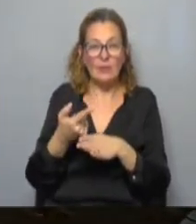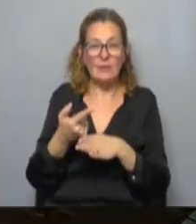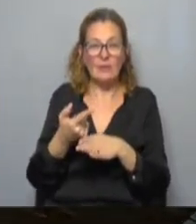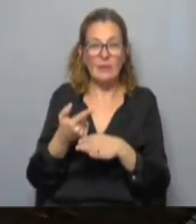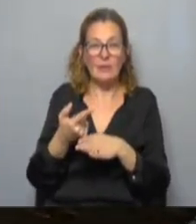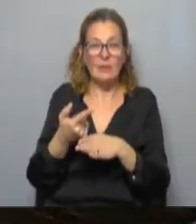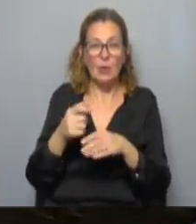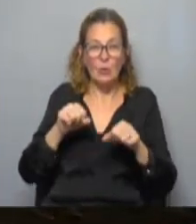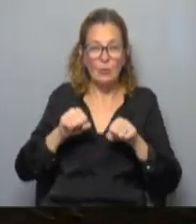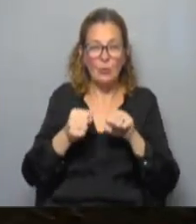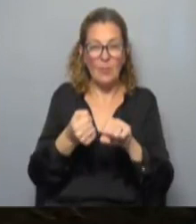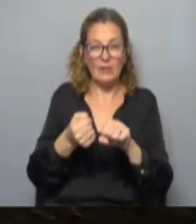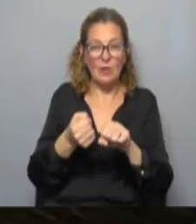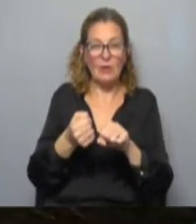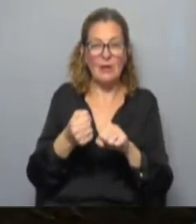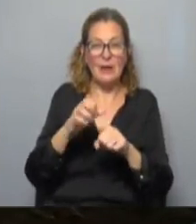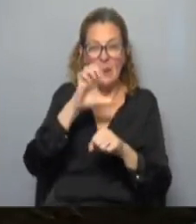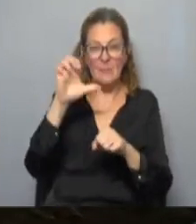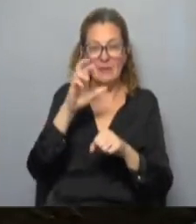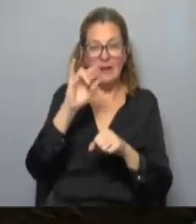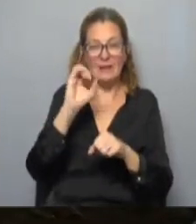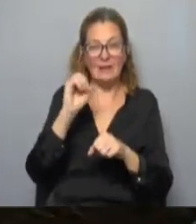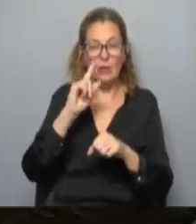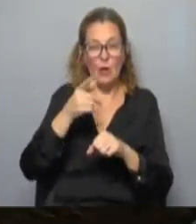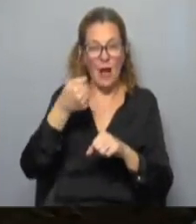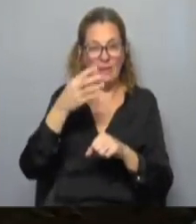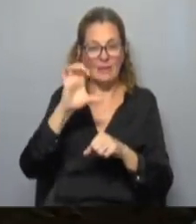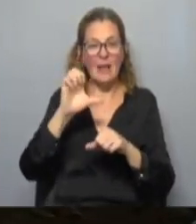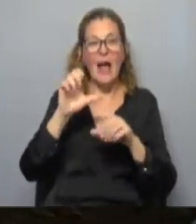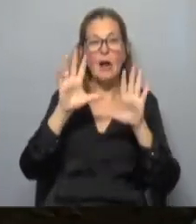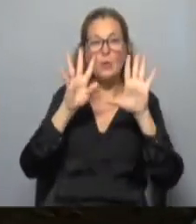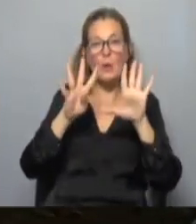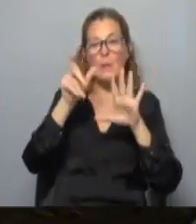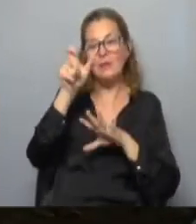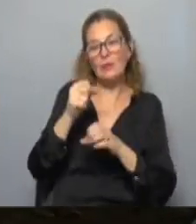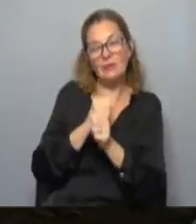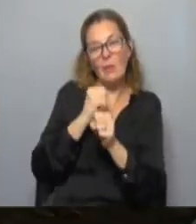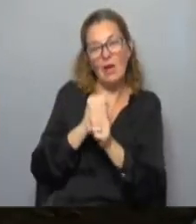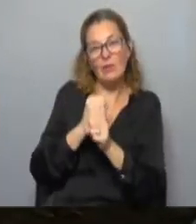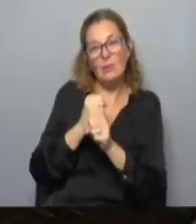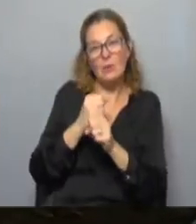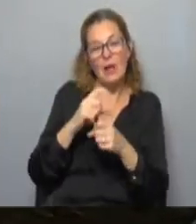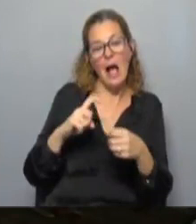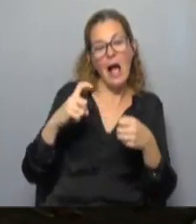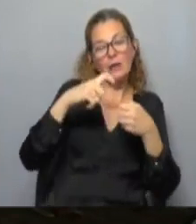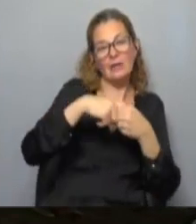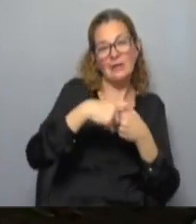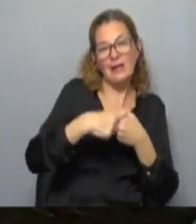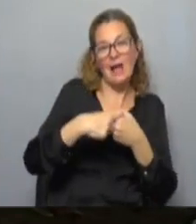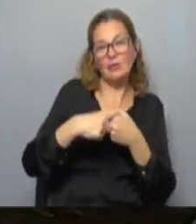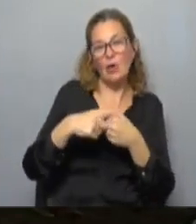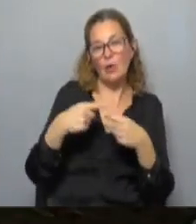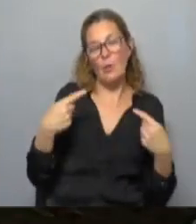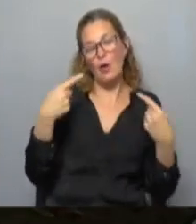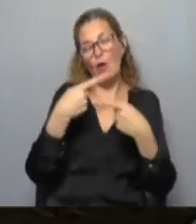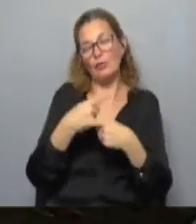unas suspensiones de parte de la empresa Rio Gas a nueve trabajadores luego de que se adhirieran a medidas sindicales en rechazo al